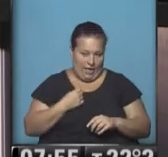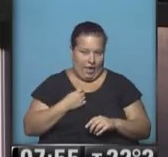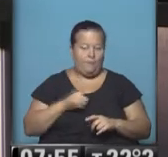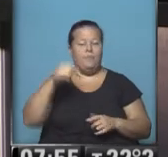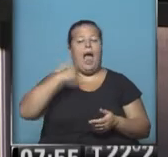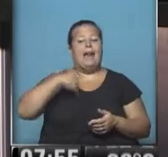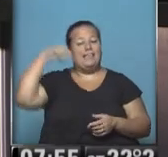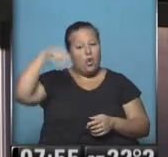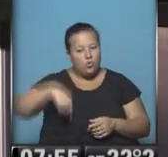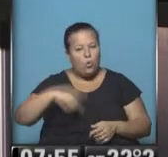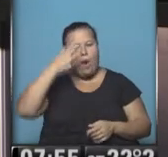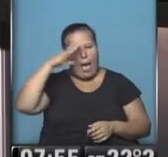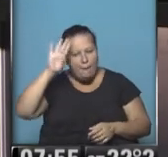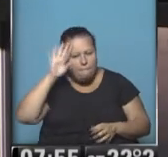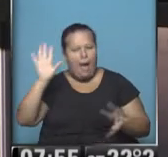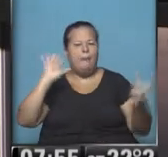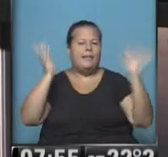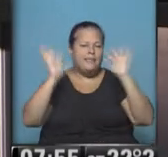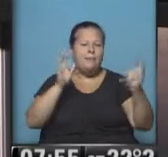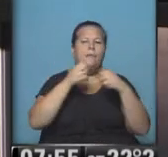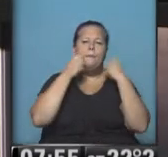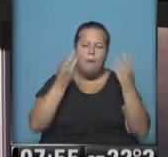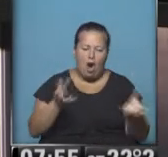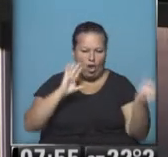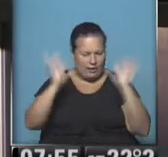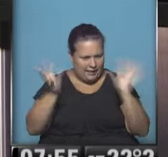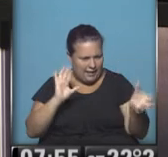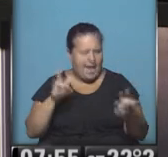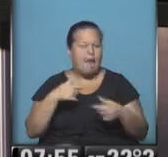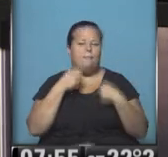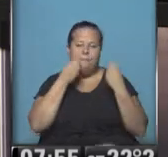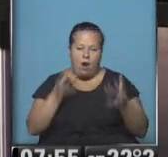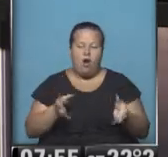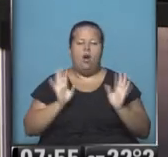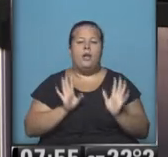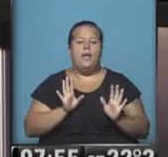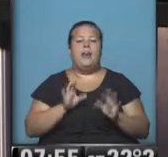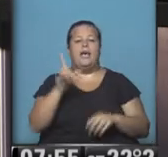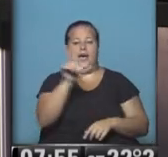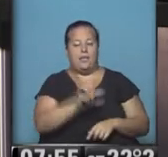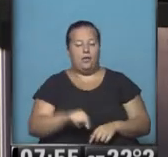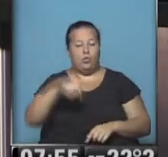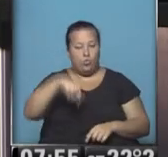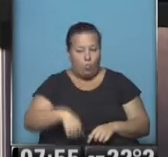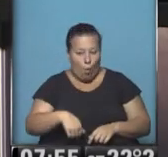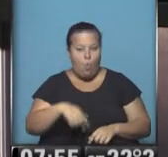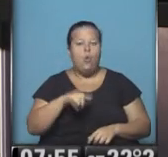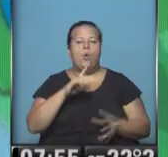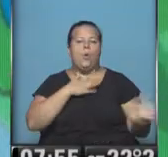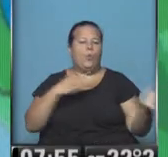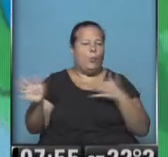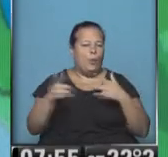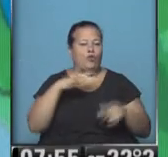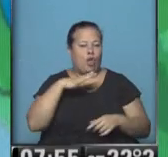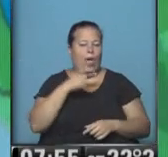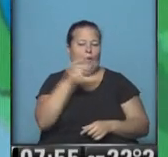Y en el sur argentino, La Pampa, ya condiciones de buen tiempo mejoran las condiciones meteorológicas y en la región sur el viento muy fuerte que